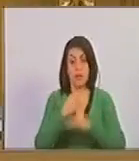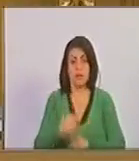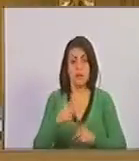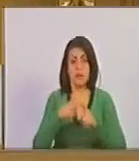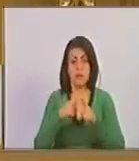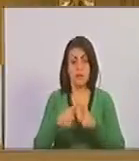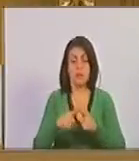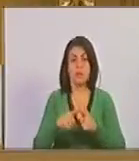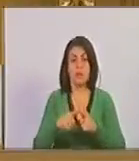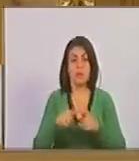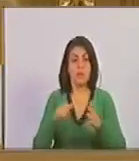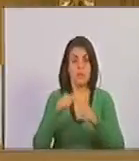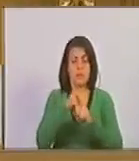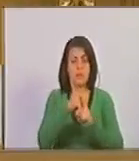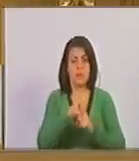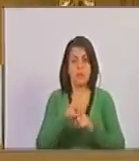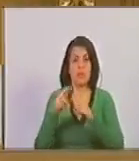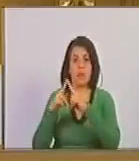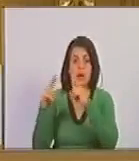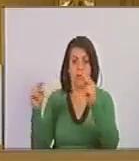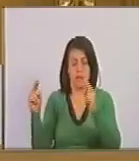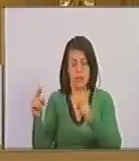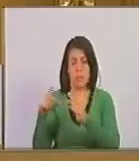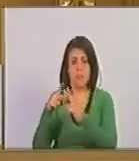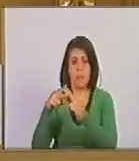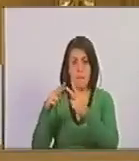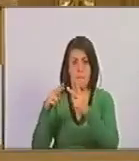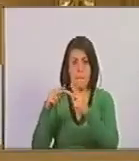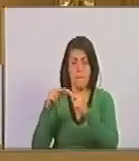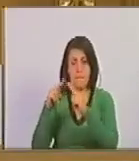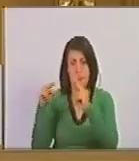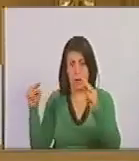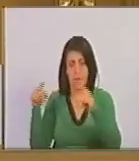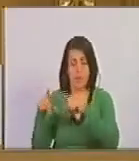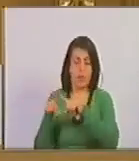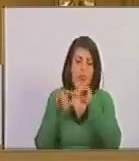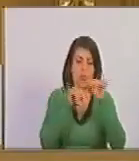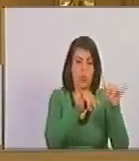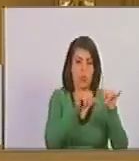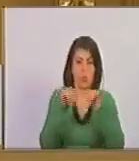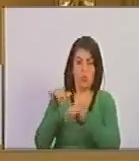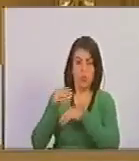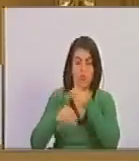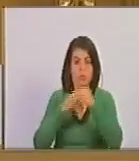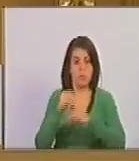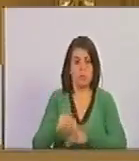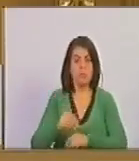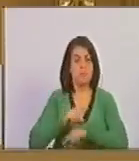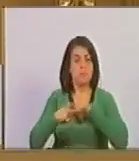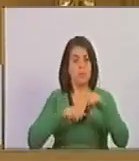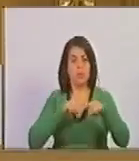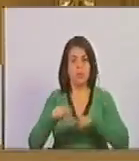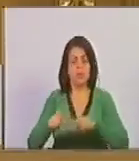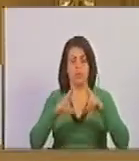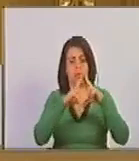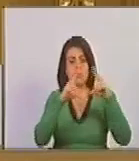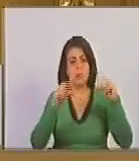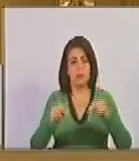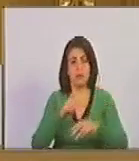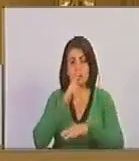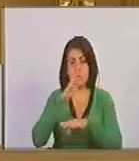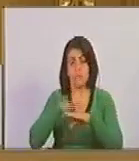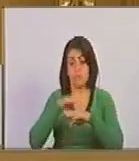Nicaragua, eso era chocar con el canal de Panamá, era con la hegemonía de ese poder, y la oligarquía nicaragüense estaba